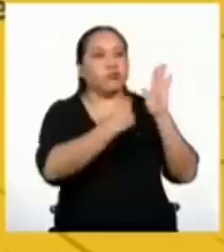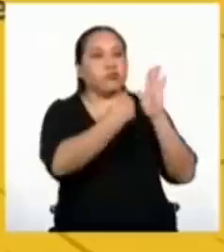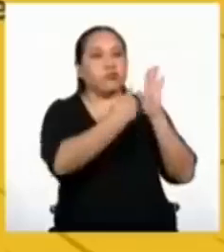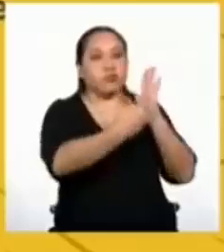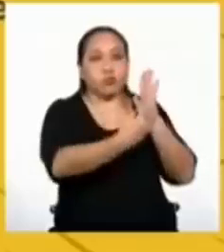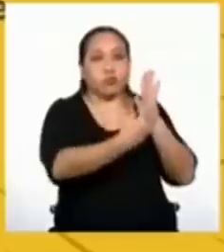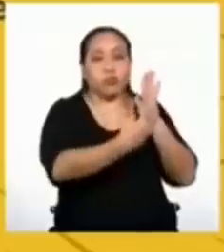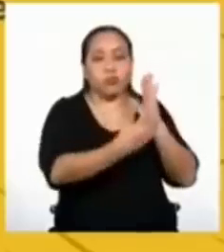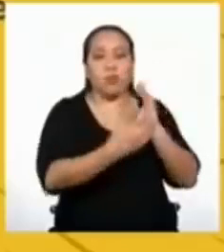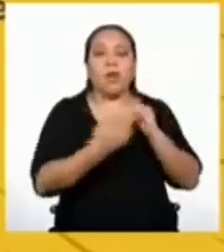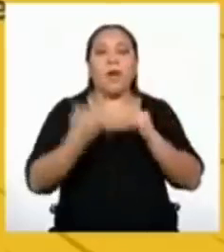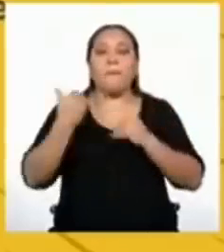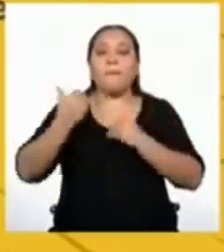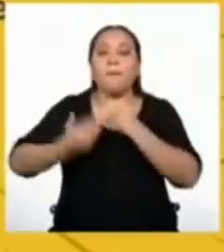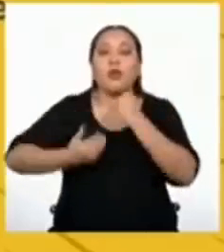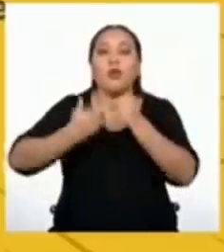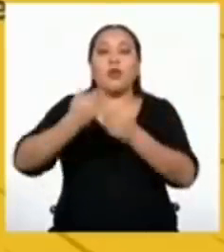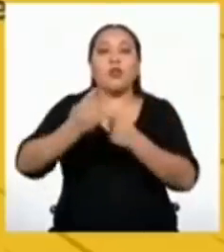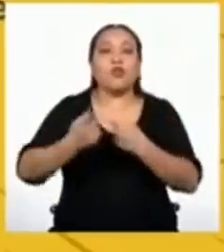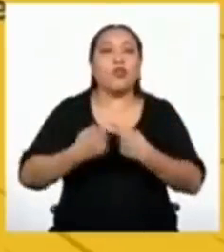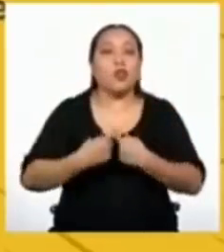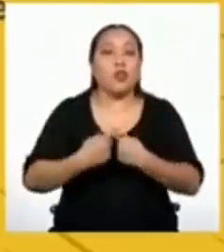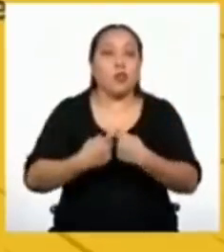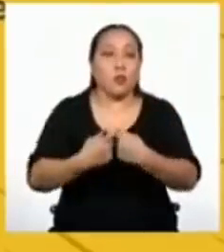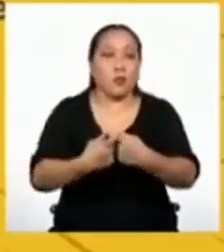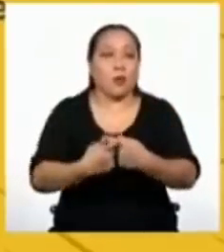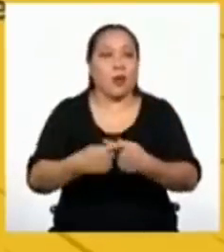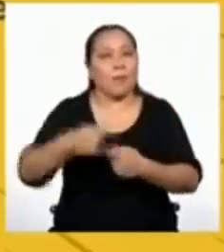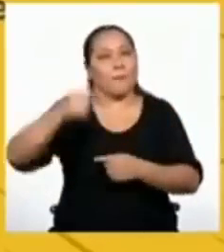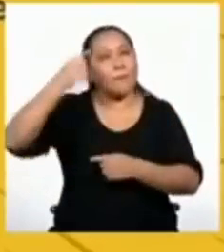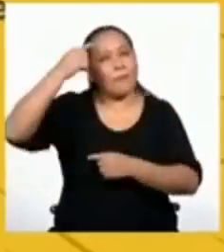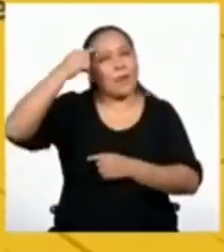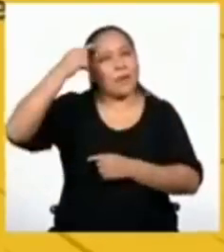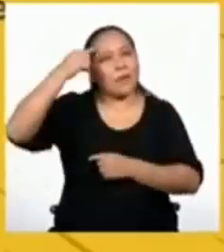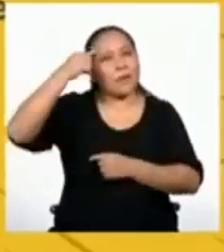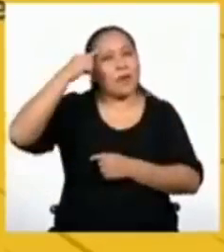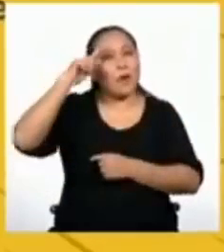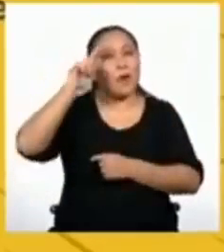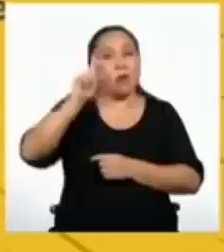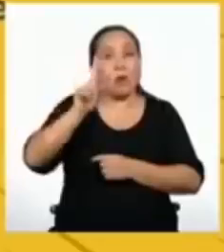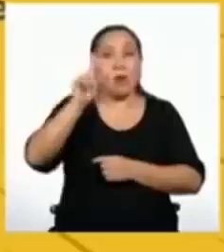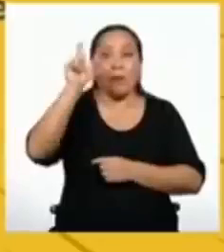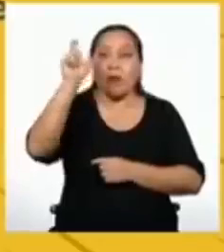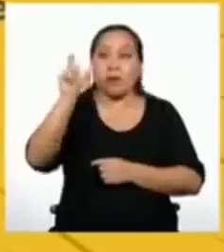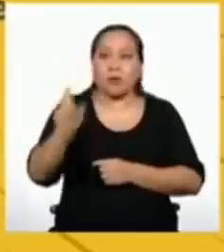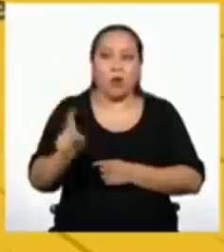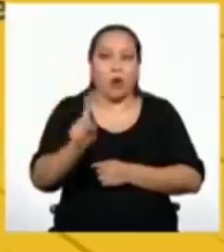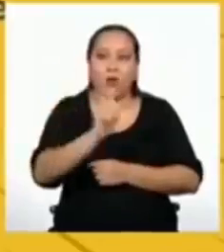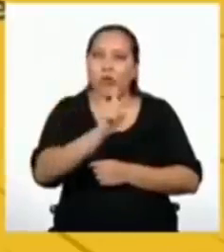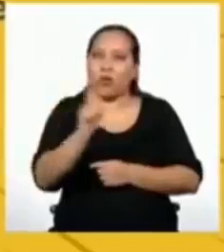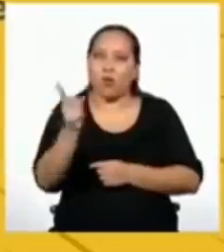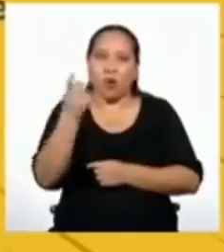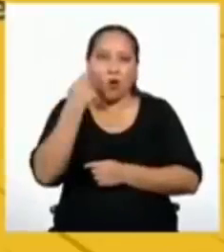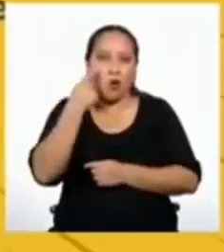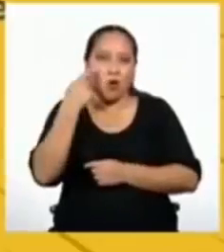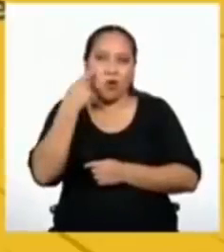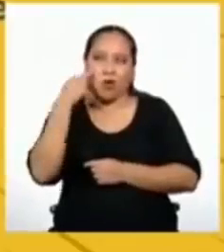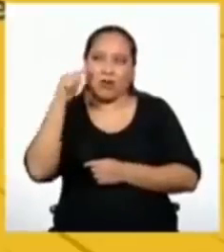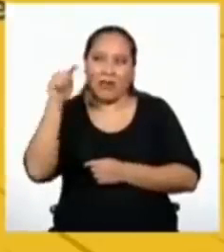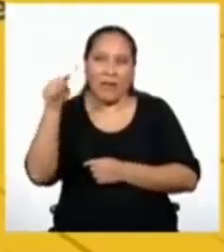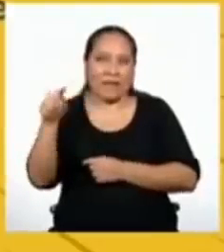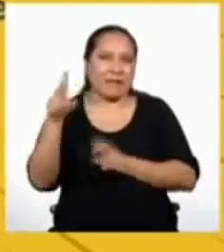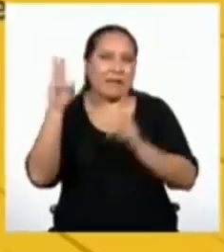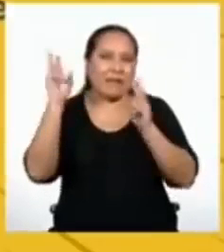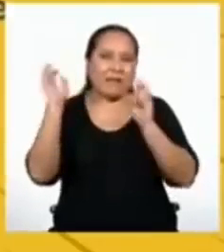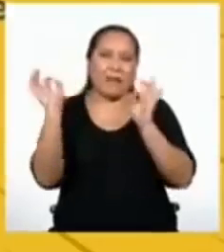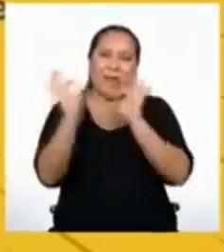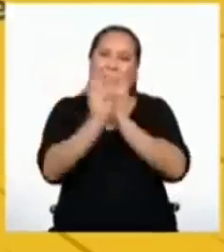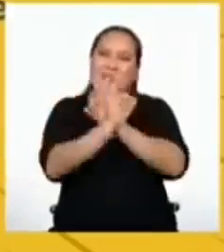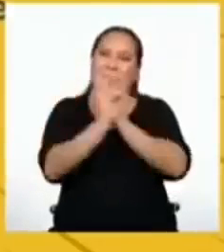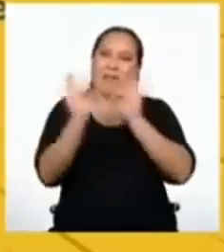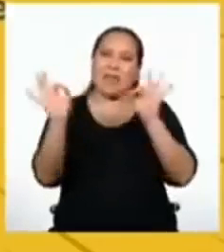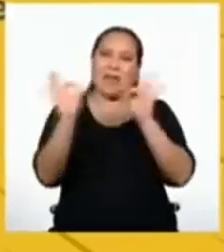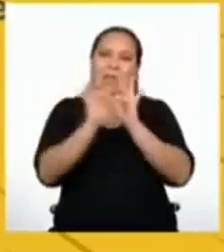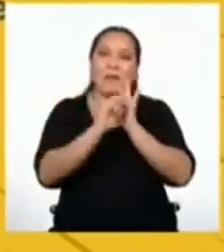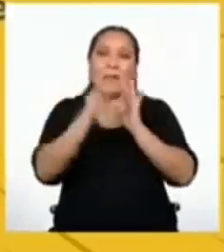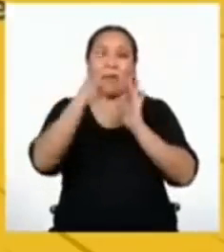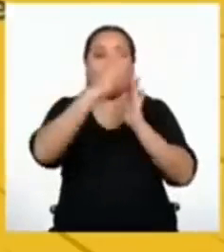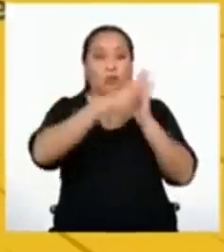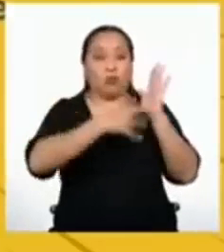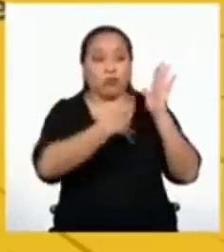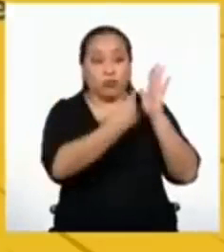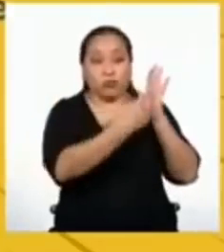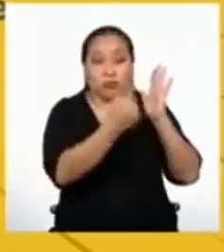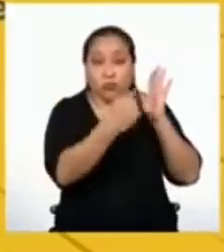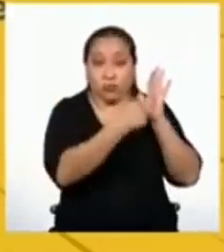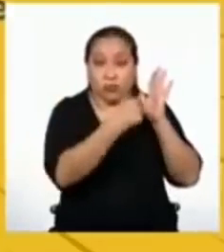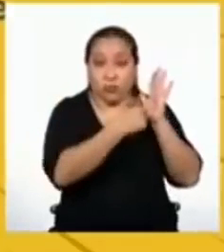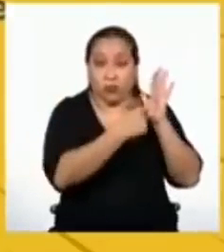las progresiones geométricas, ¿de acuerdo? Piensa en alguien que no conozca nada de nada de este tema para que tu organizador le